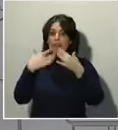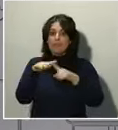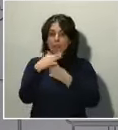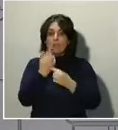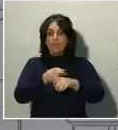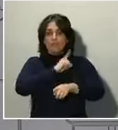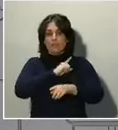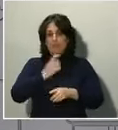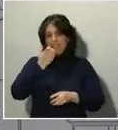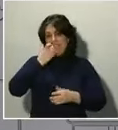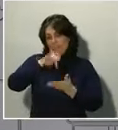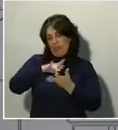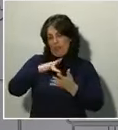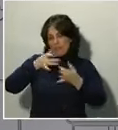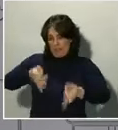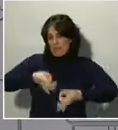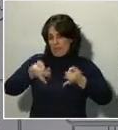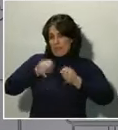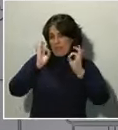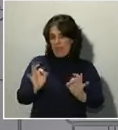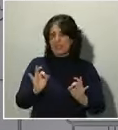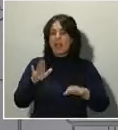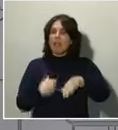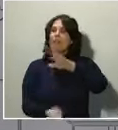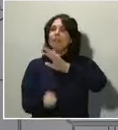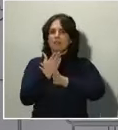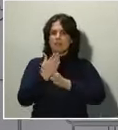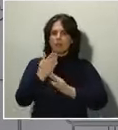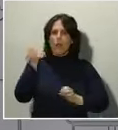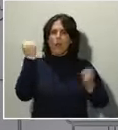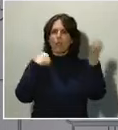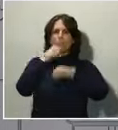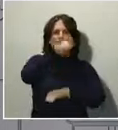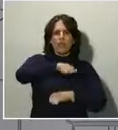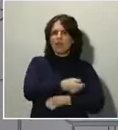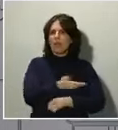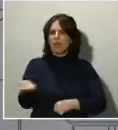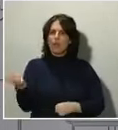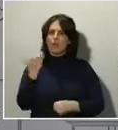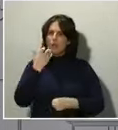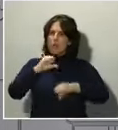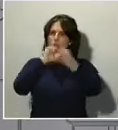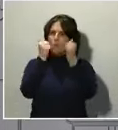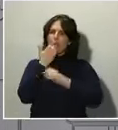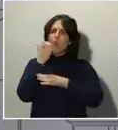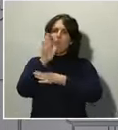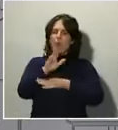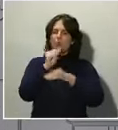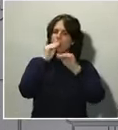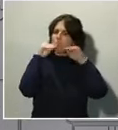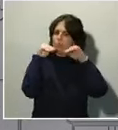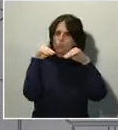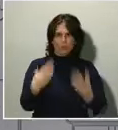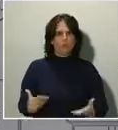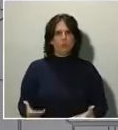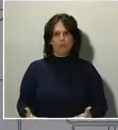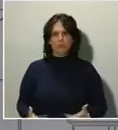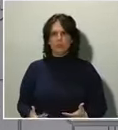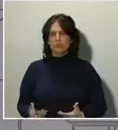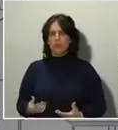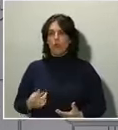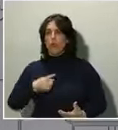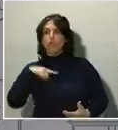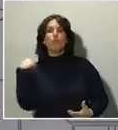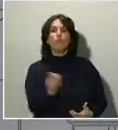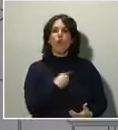y que a me gustaría poner en valor, y también ciertos comportamientos ejemplares. Todos tenemos motivos para sentir